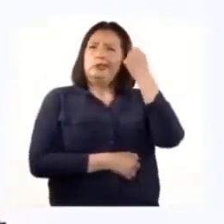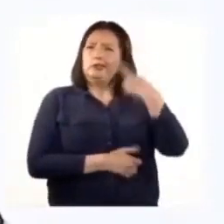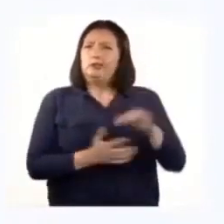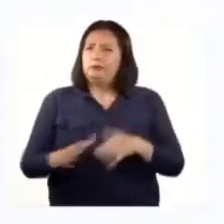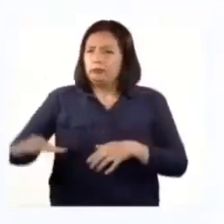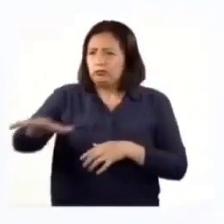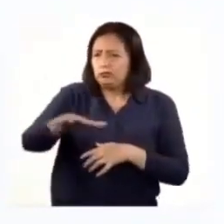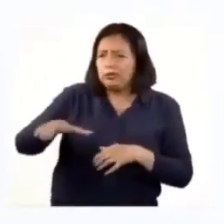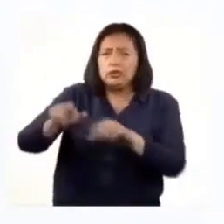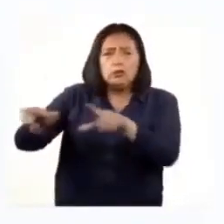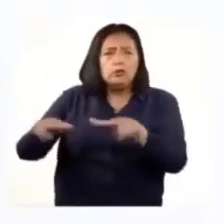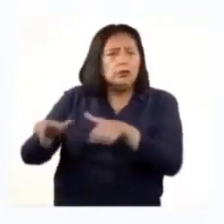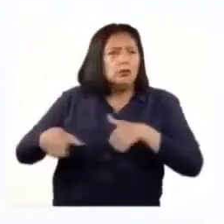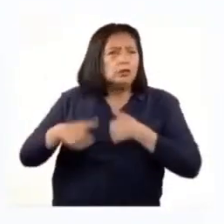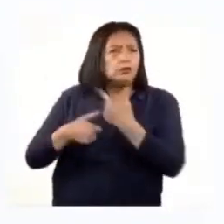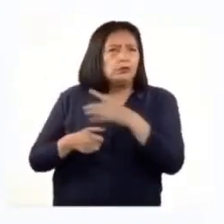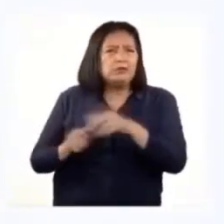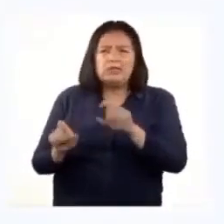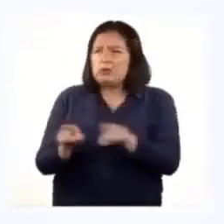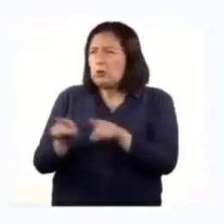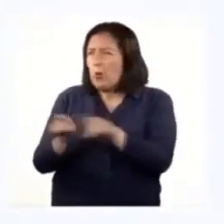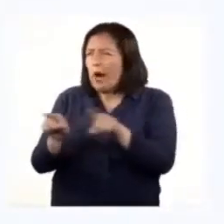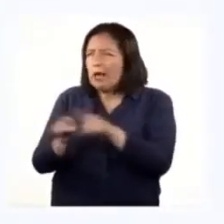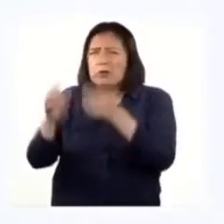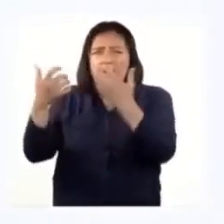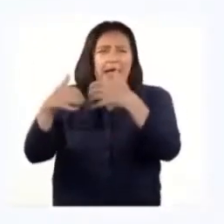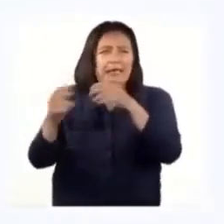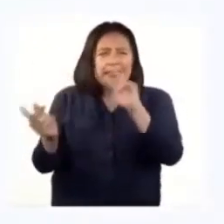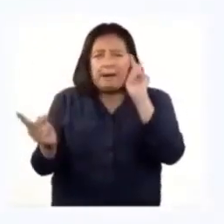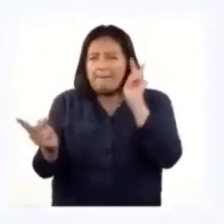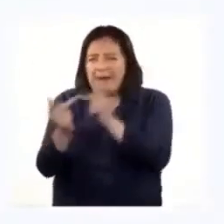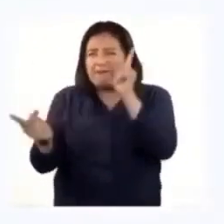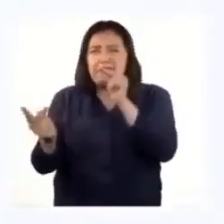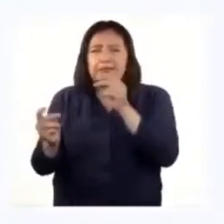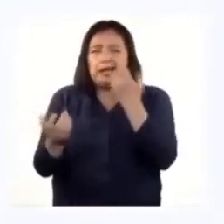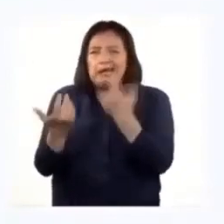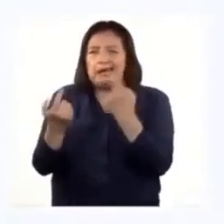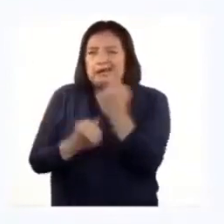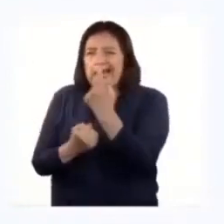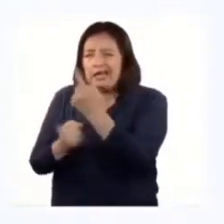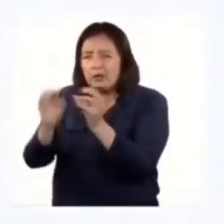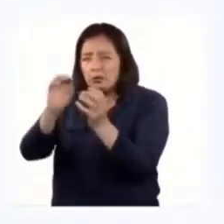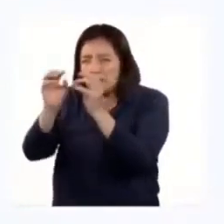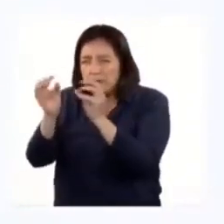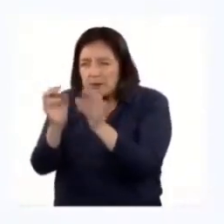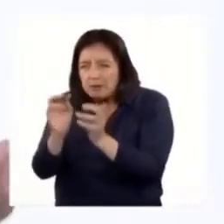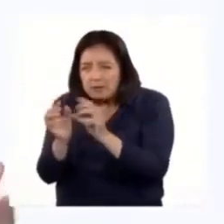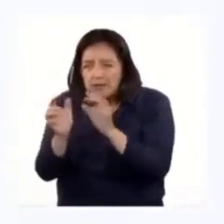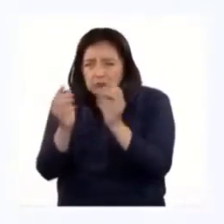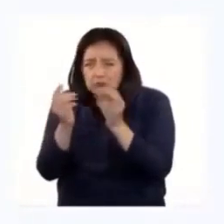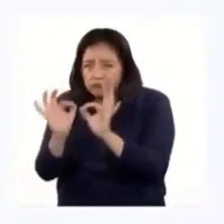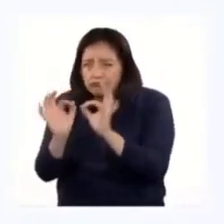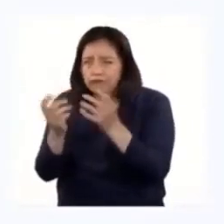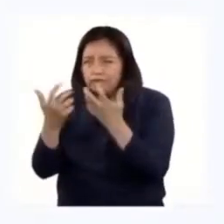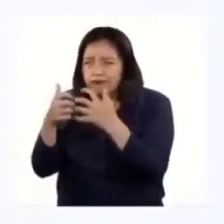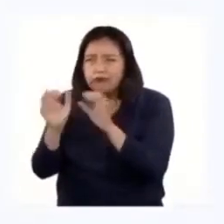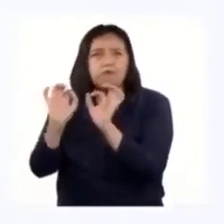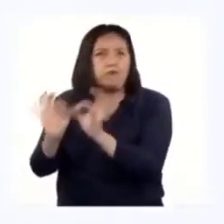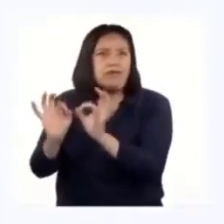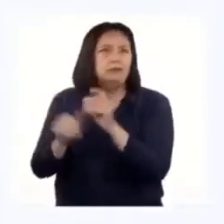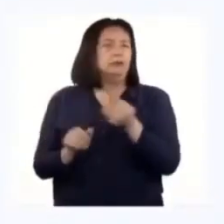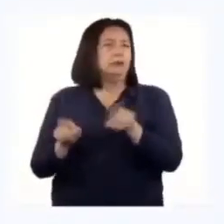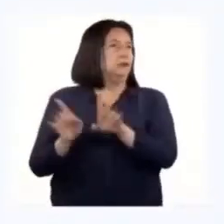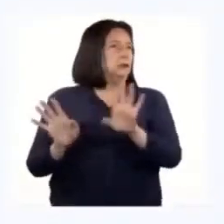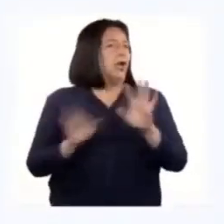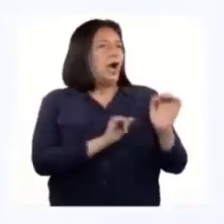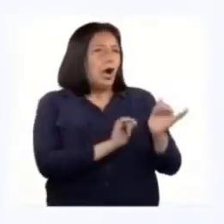ecosistemas funcionan como una máquina perfecta, en las cuales cada pieza, así sea muy pequeñita, permite que todo funcione adecuadamente.